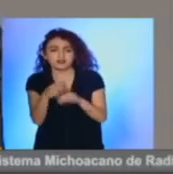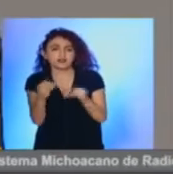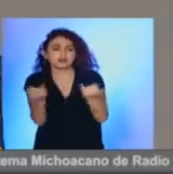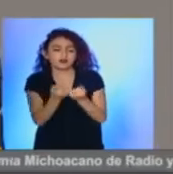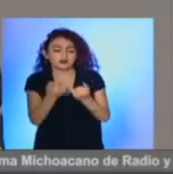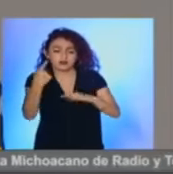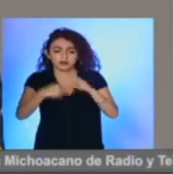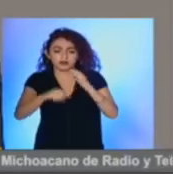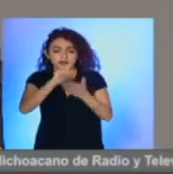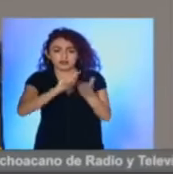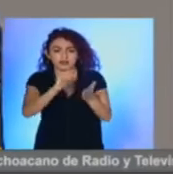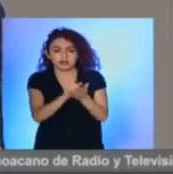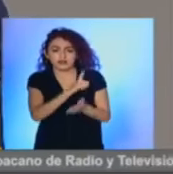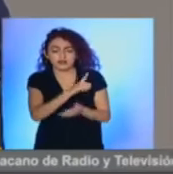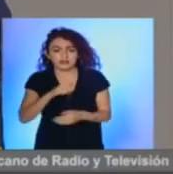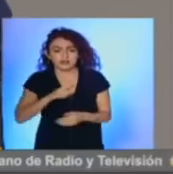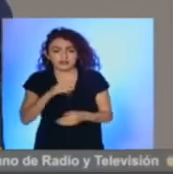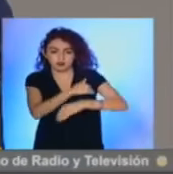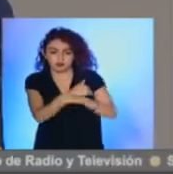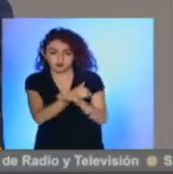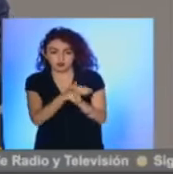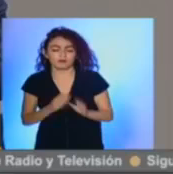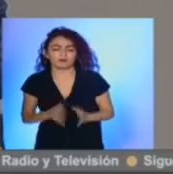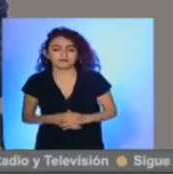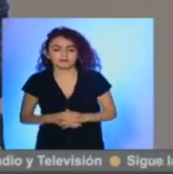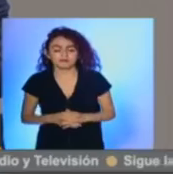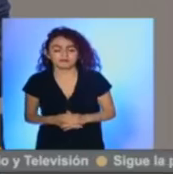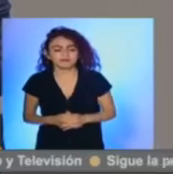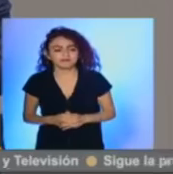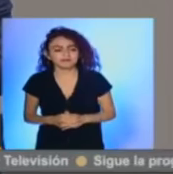también mandata la ley que tiene que protegerse.